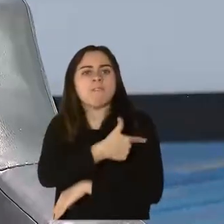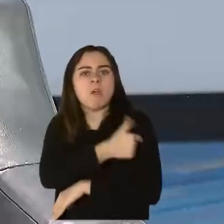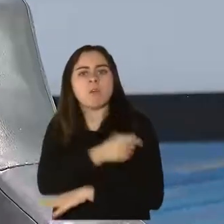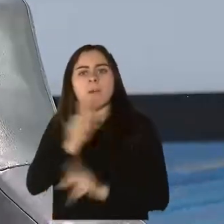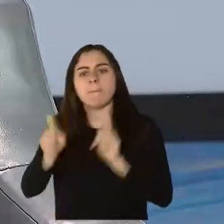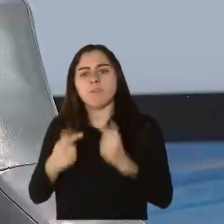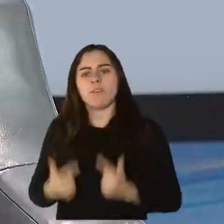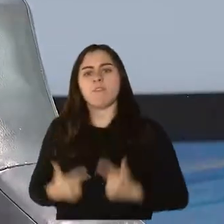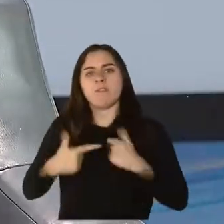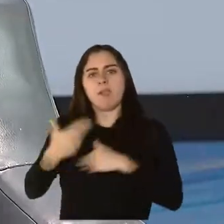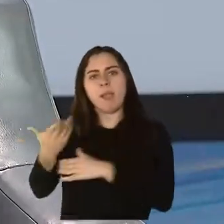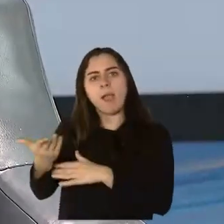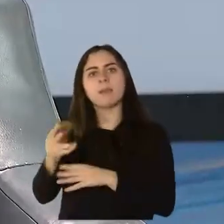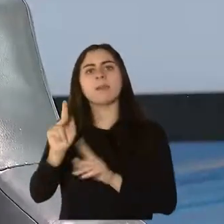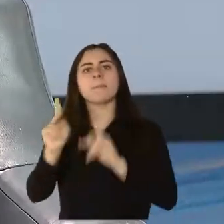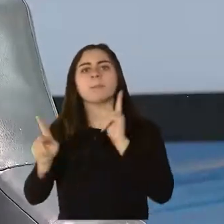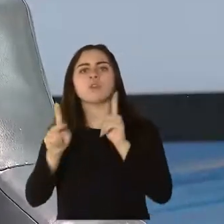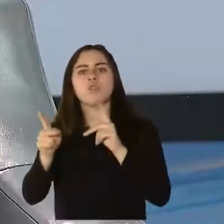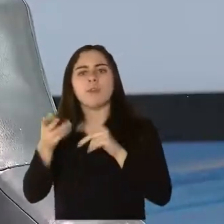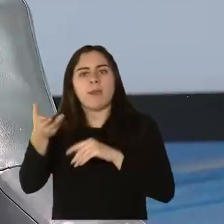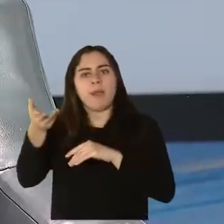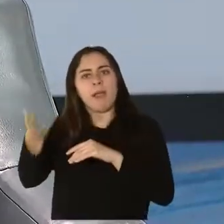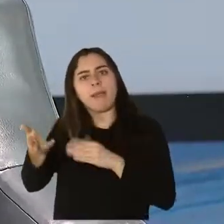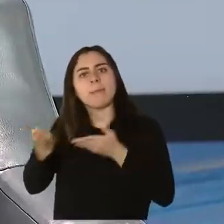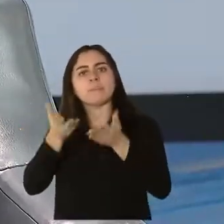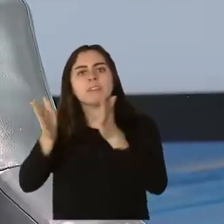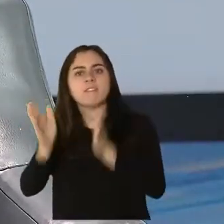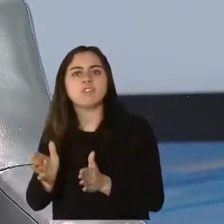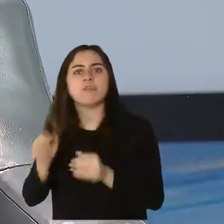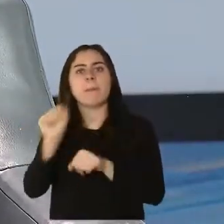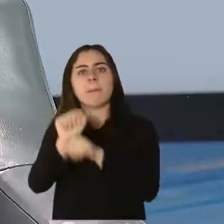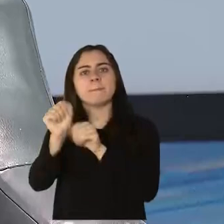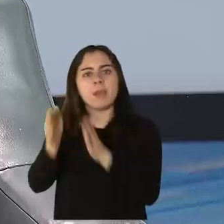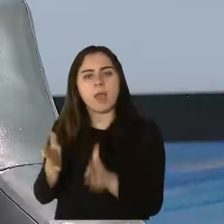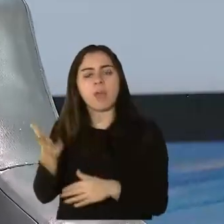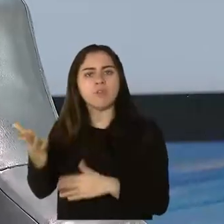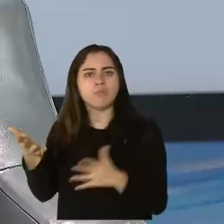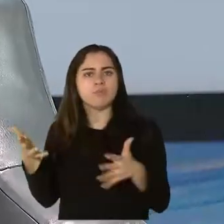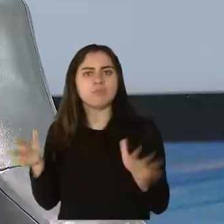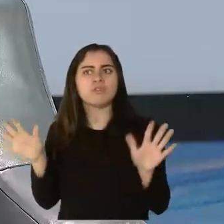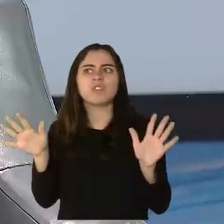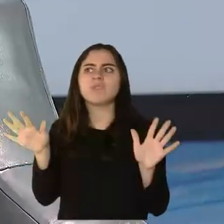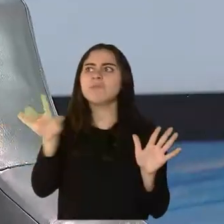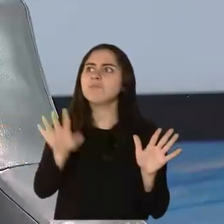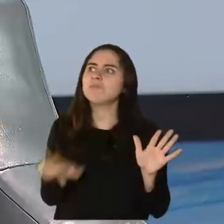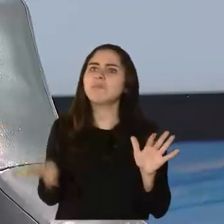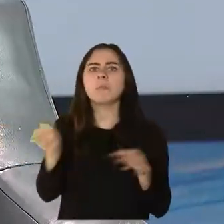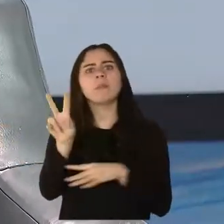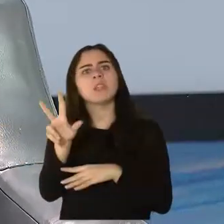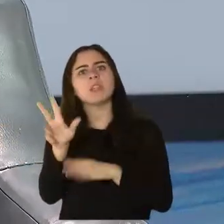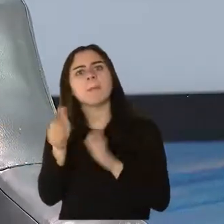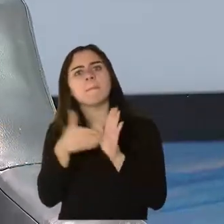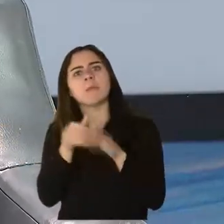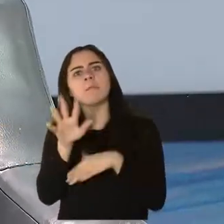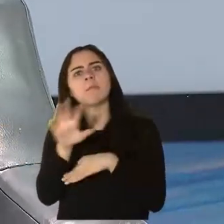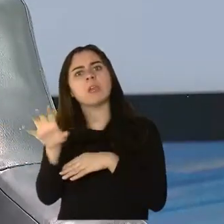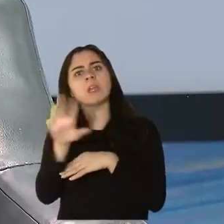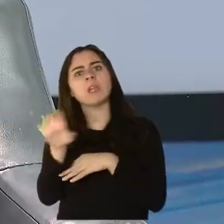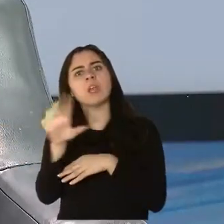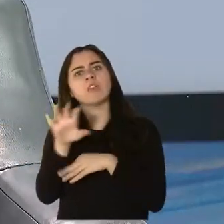al personal que les da los servicios en la facilidad. Se ha logrado vacunar como 23.500